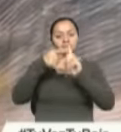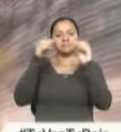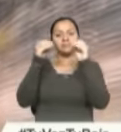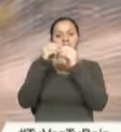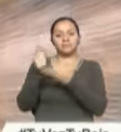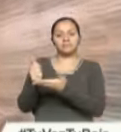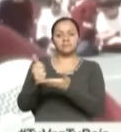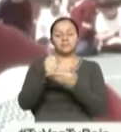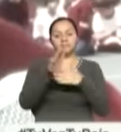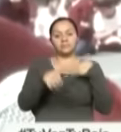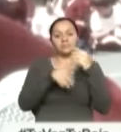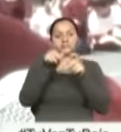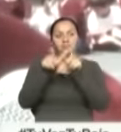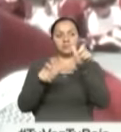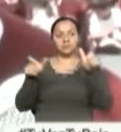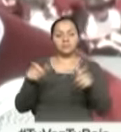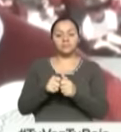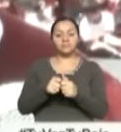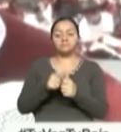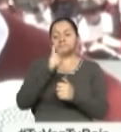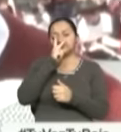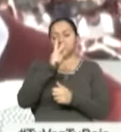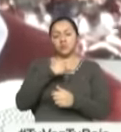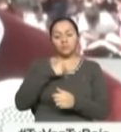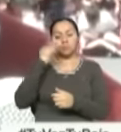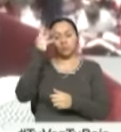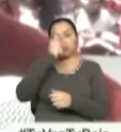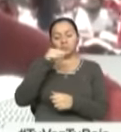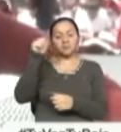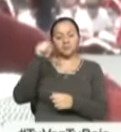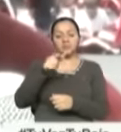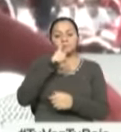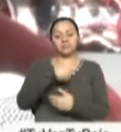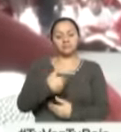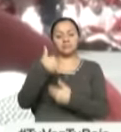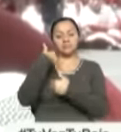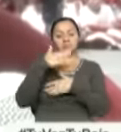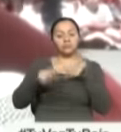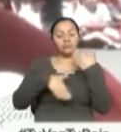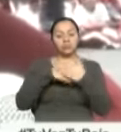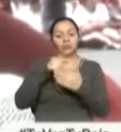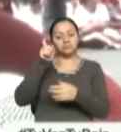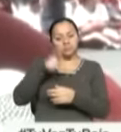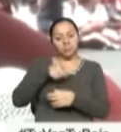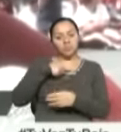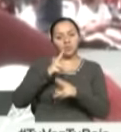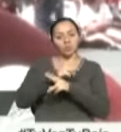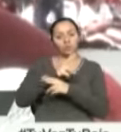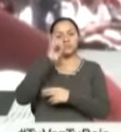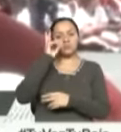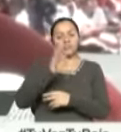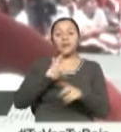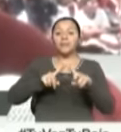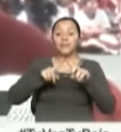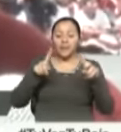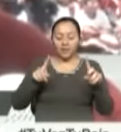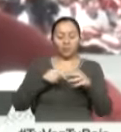los beneficiarios. Pirotécnico puede ser algo bonito en manos de alguien que lo sepa utilizar, pero si